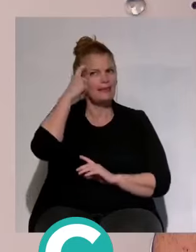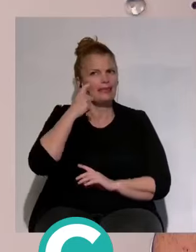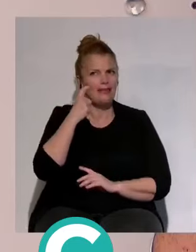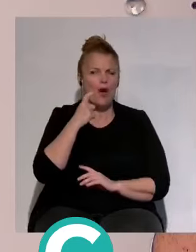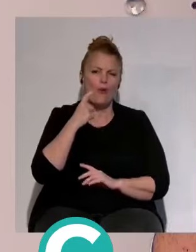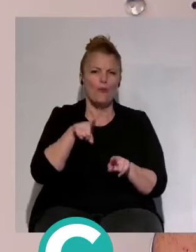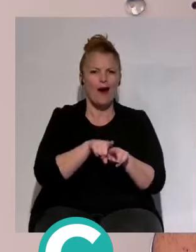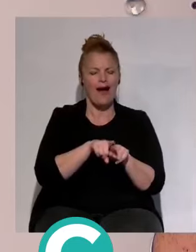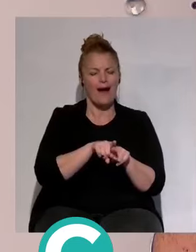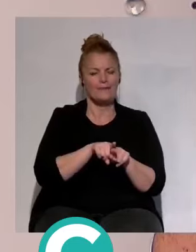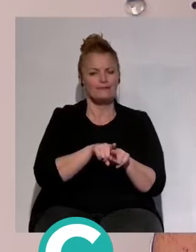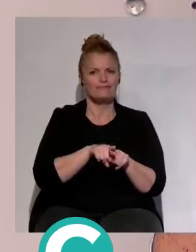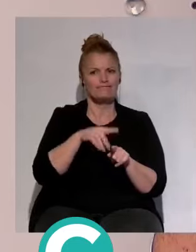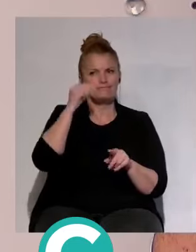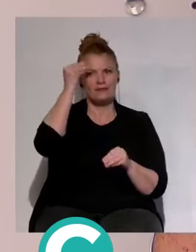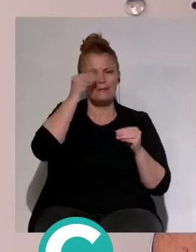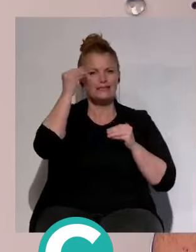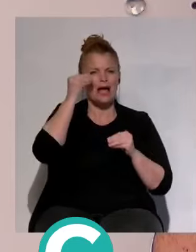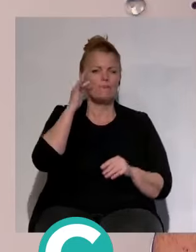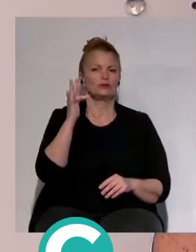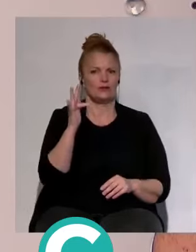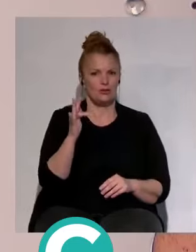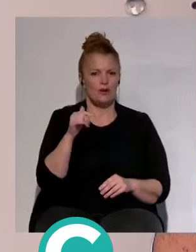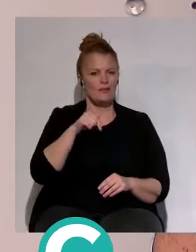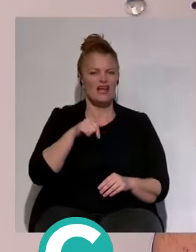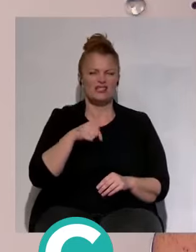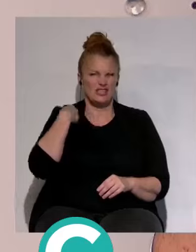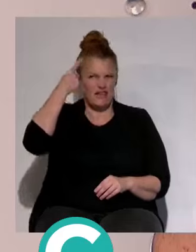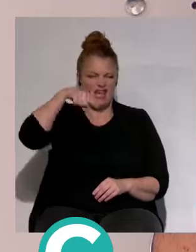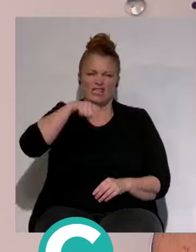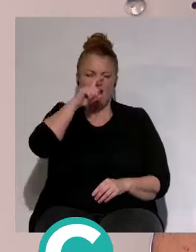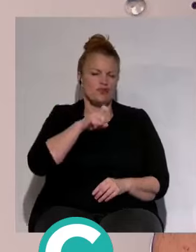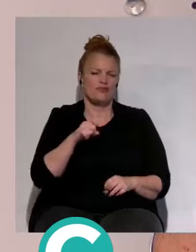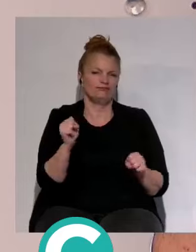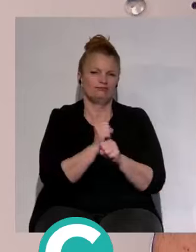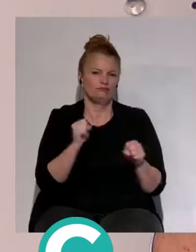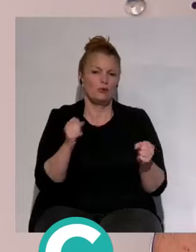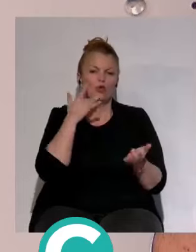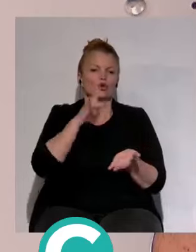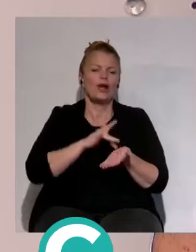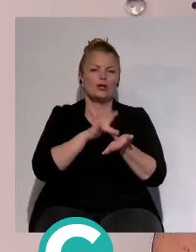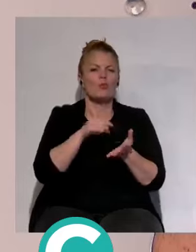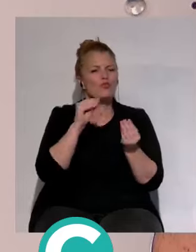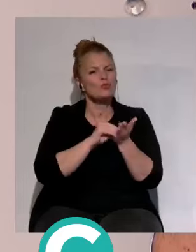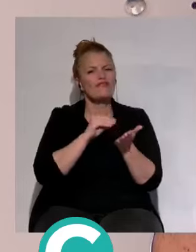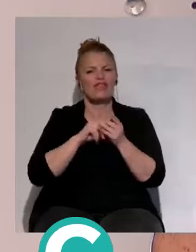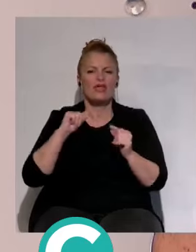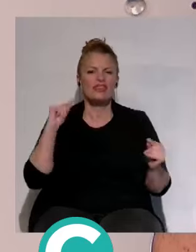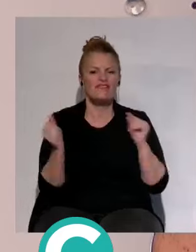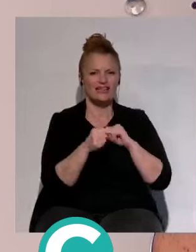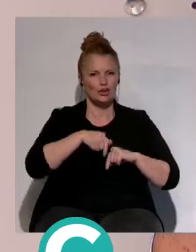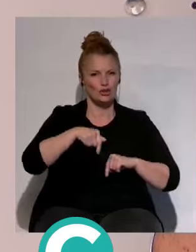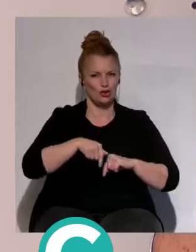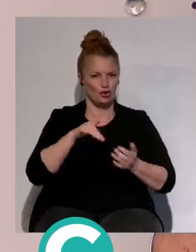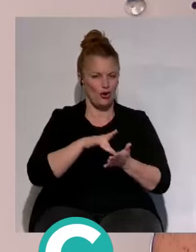y este año pues me antojaba prácticamente imposible. Bueno, como en tantas tertulias que hemos hecho aquí durante la temporada, pues al